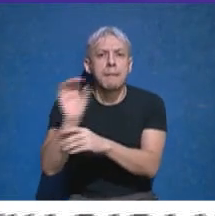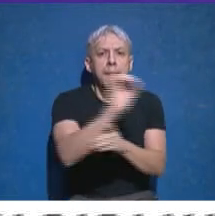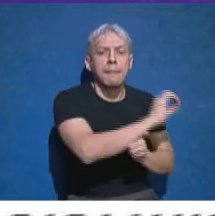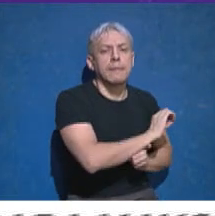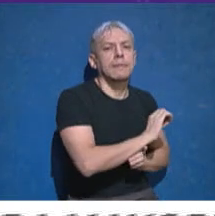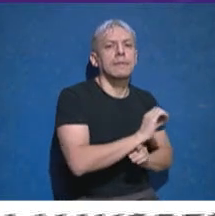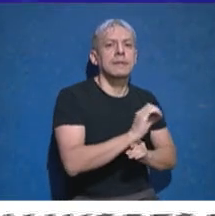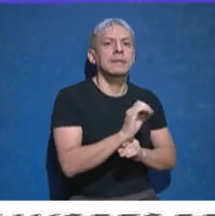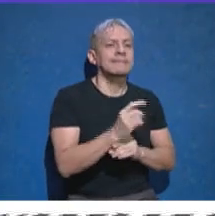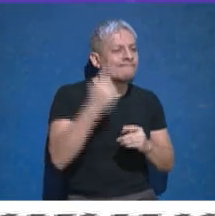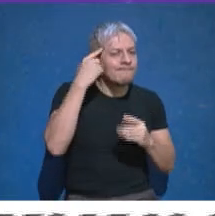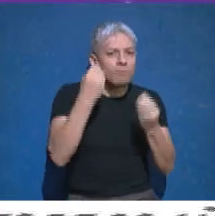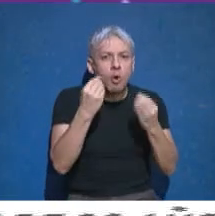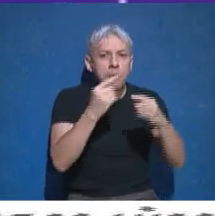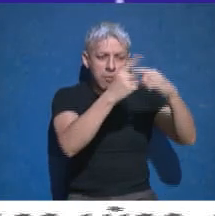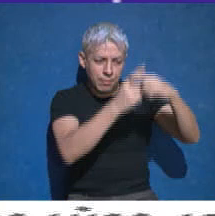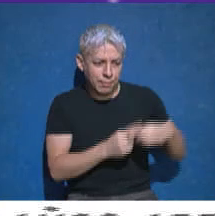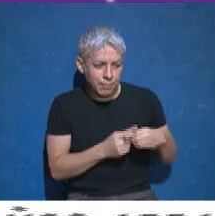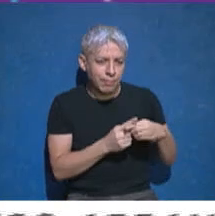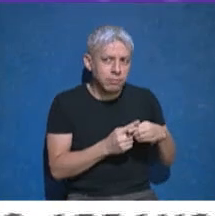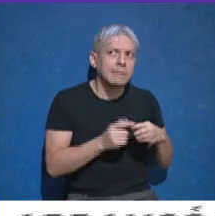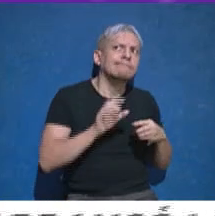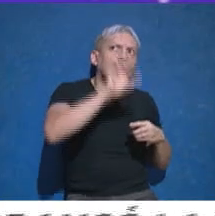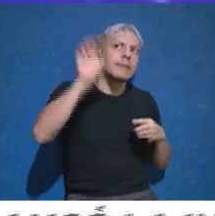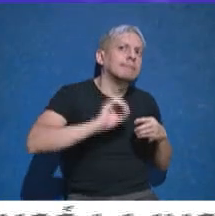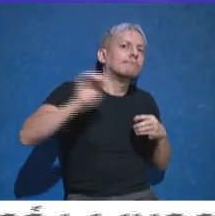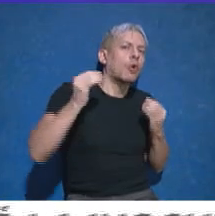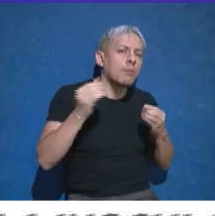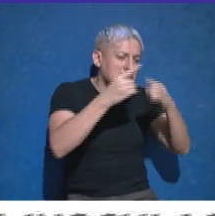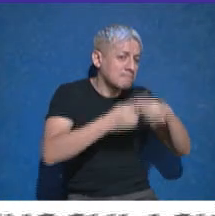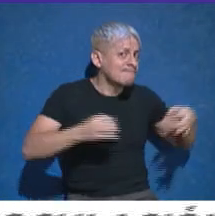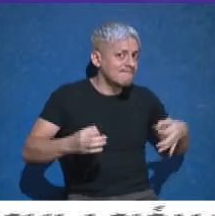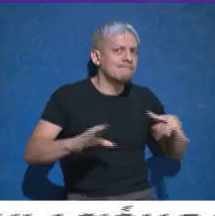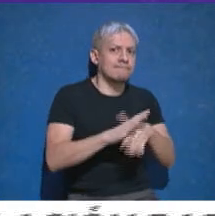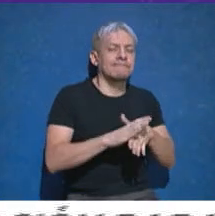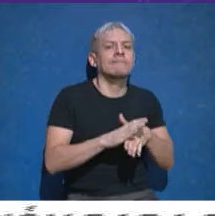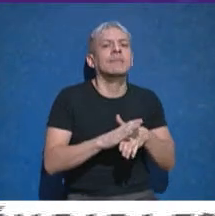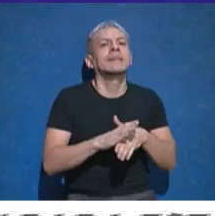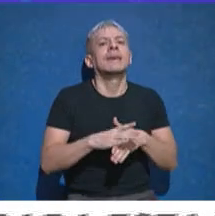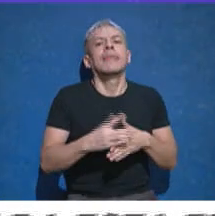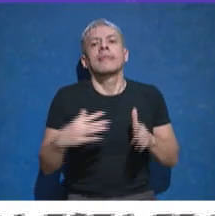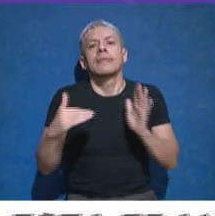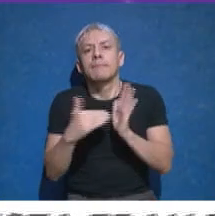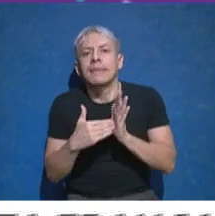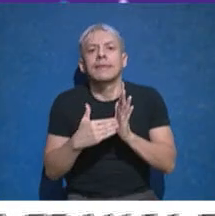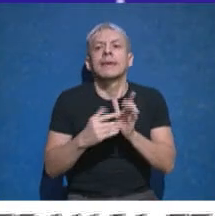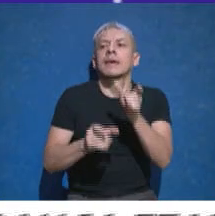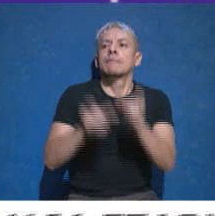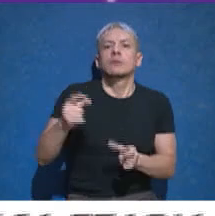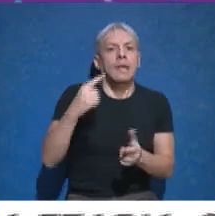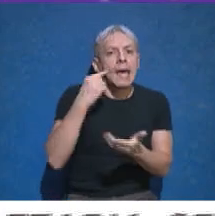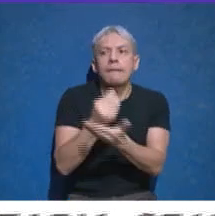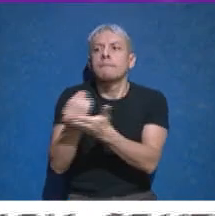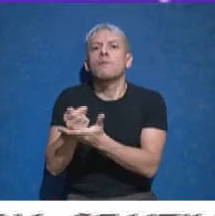depósito, se hace el cálculo para la distribución para las provincias, teniendo en cuenta la población a vacunar que tiene cada